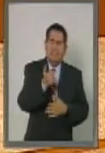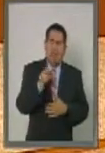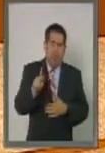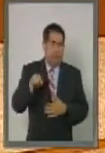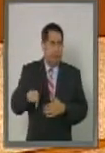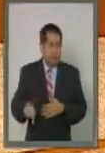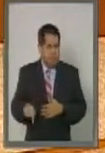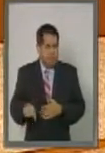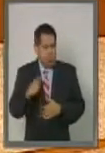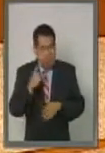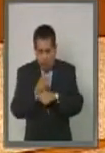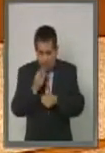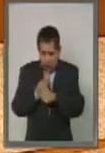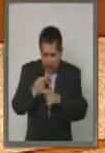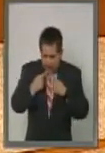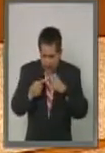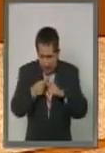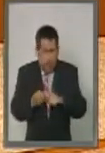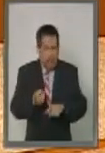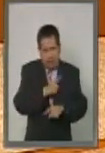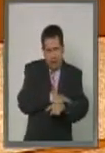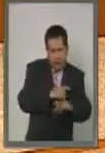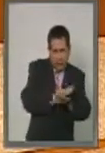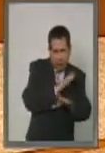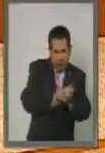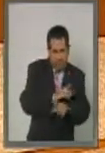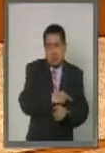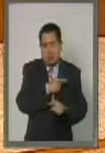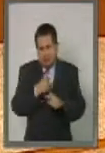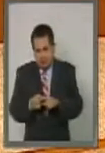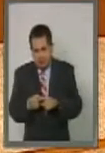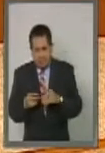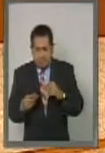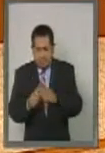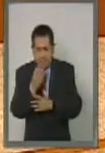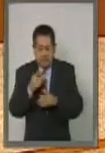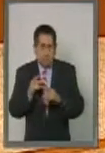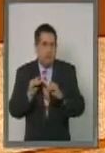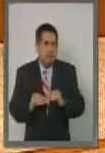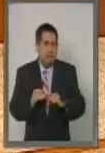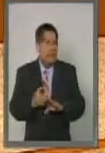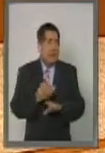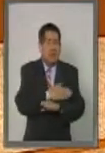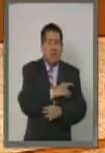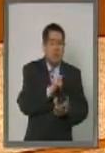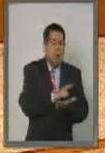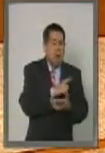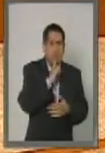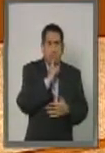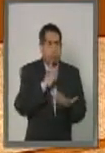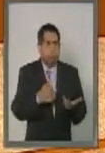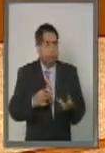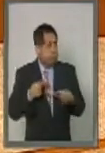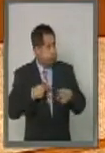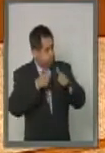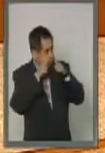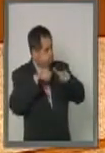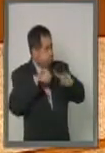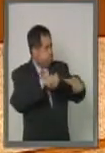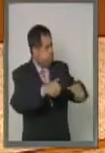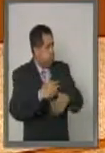funcionamiento del esquema anterior que se encontraba en la ley no permitió que estas miles de víctimas